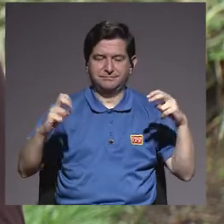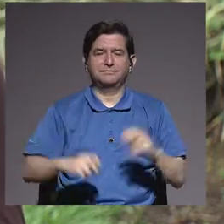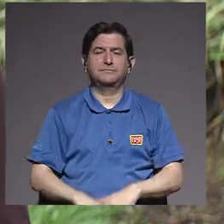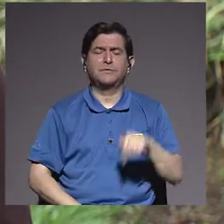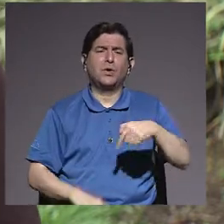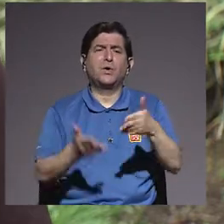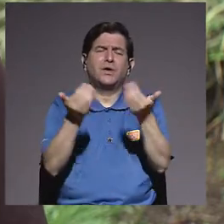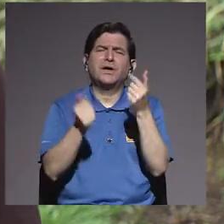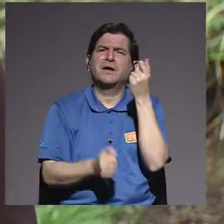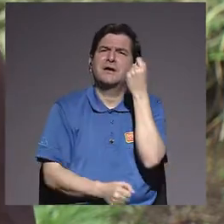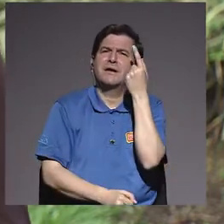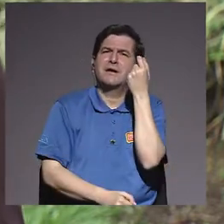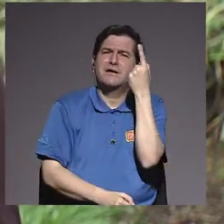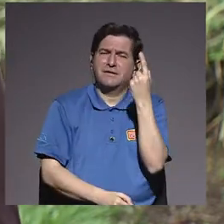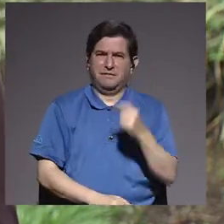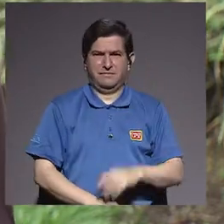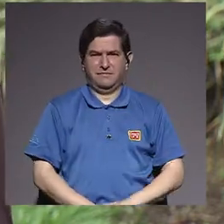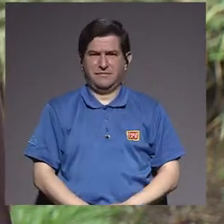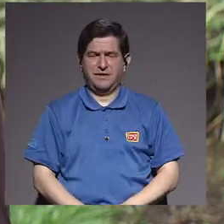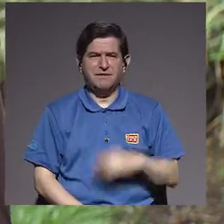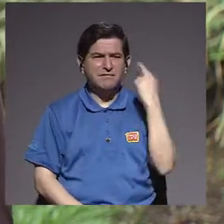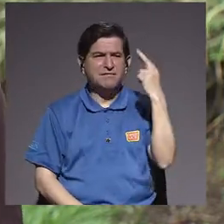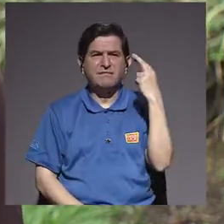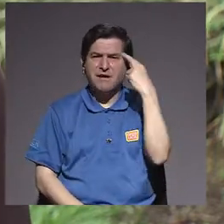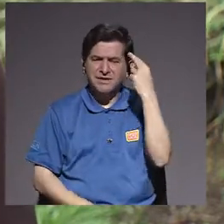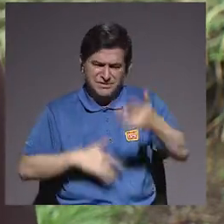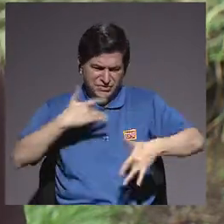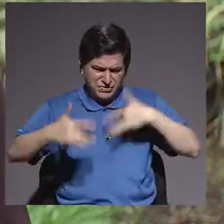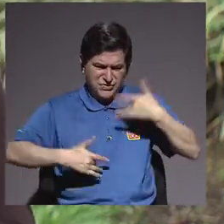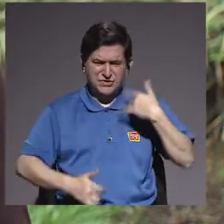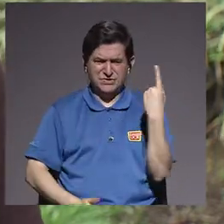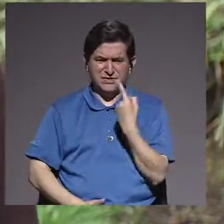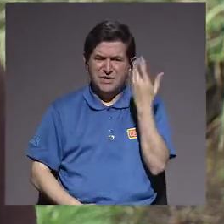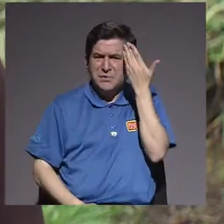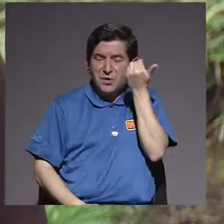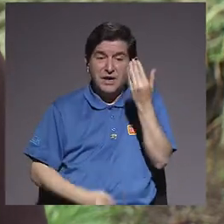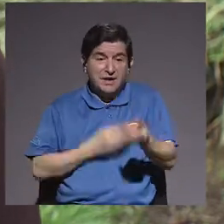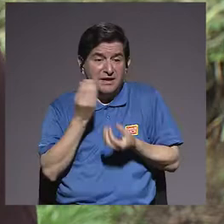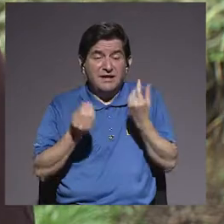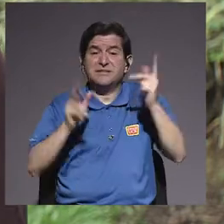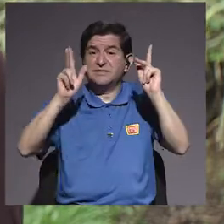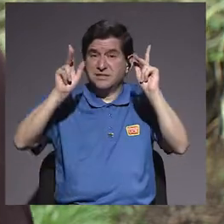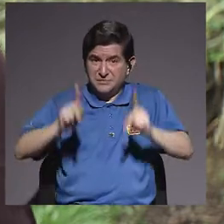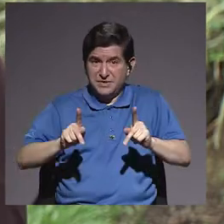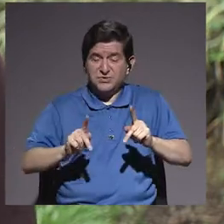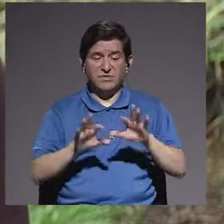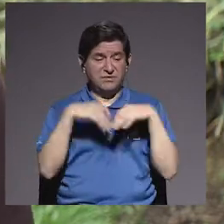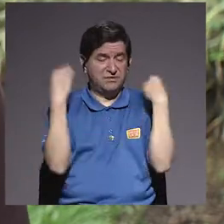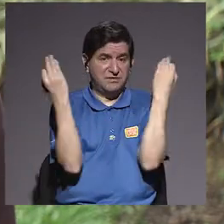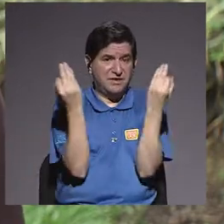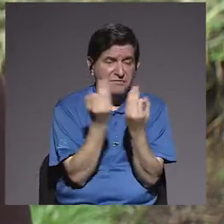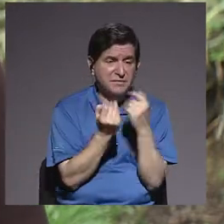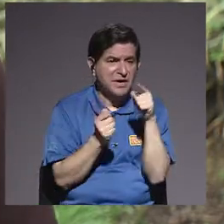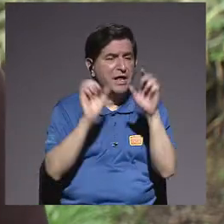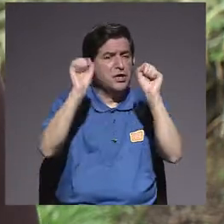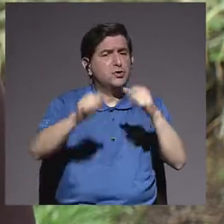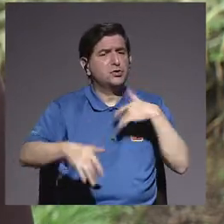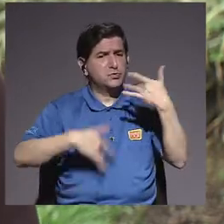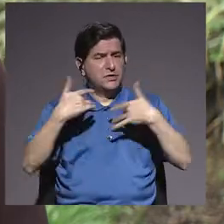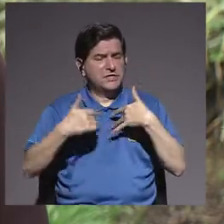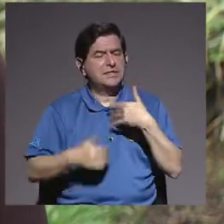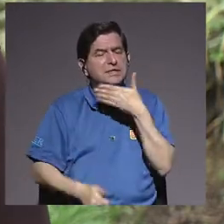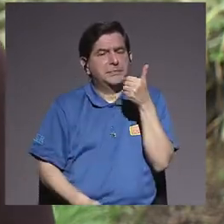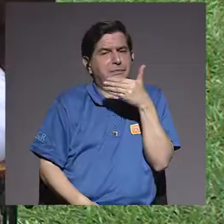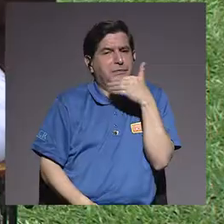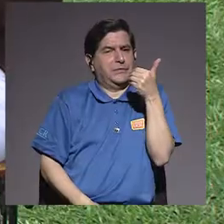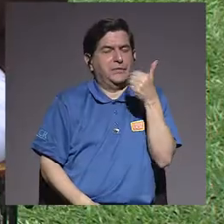de hoy. Hoy queremos entender un poco más por qué se pueden sentir solos y qué podemos hacer las personas, los familiares, para que ellos se puedan sentir